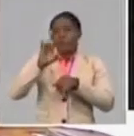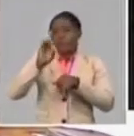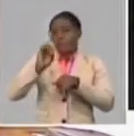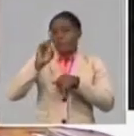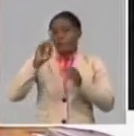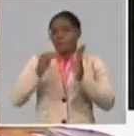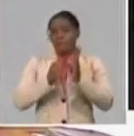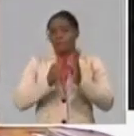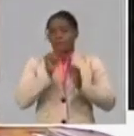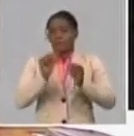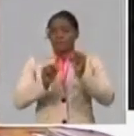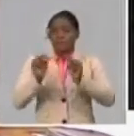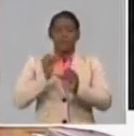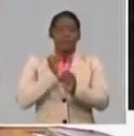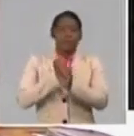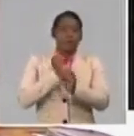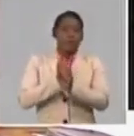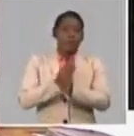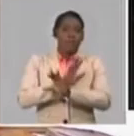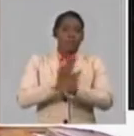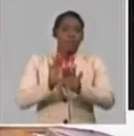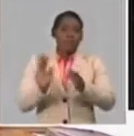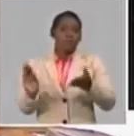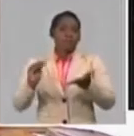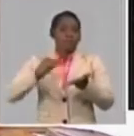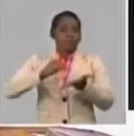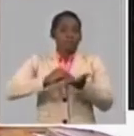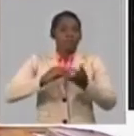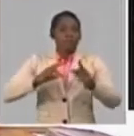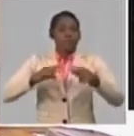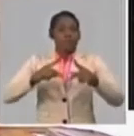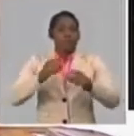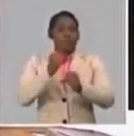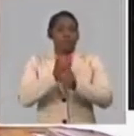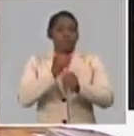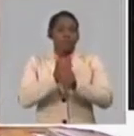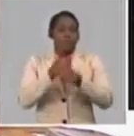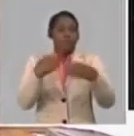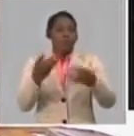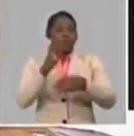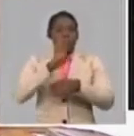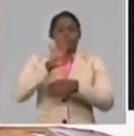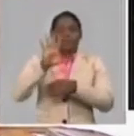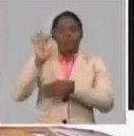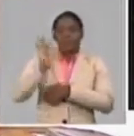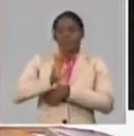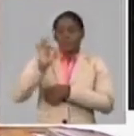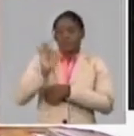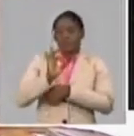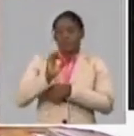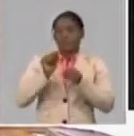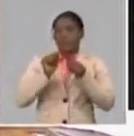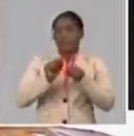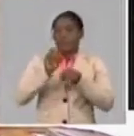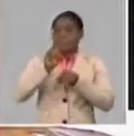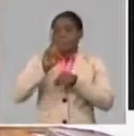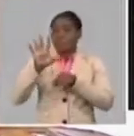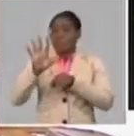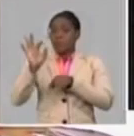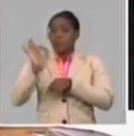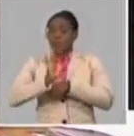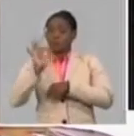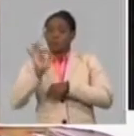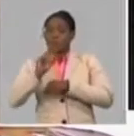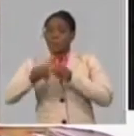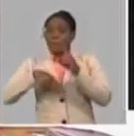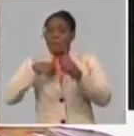trabajadores, de los que ya se han reubicado el 45%, y de ellos el 25%, más de